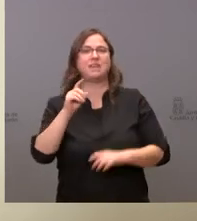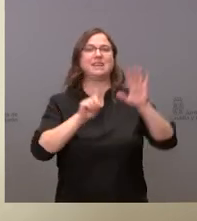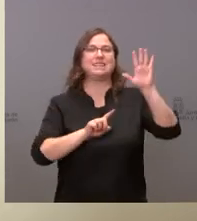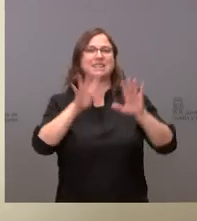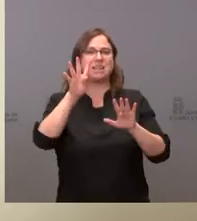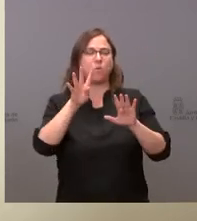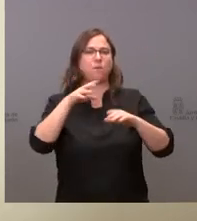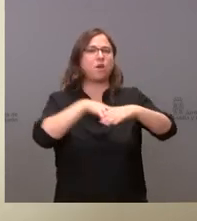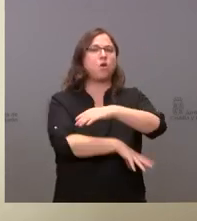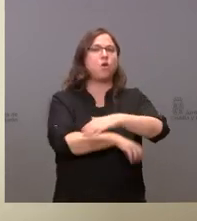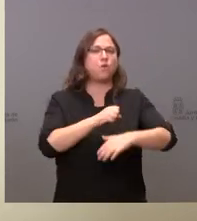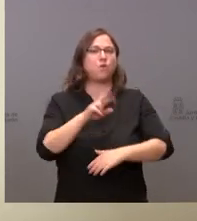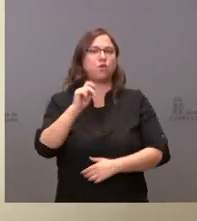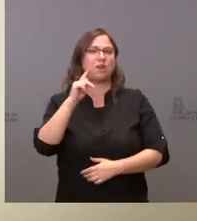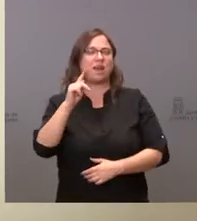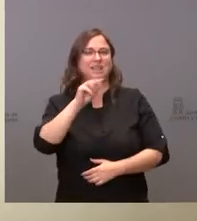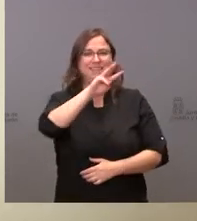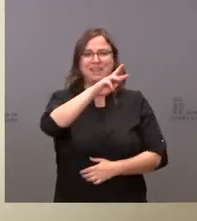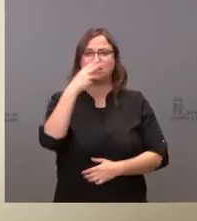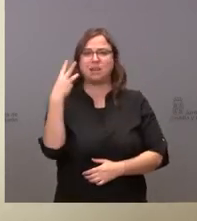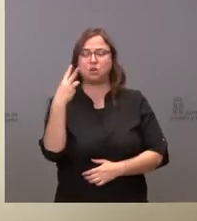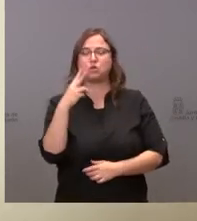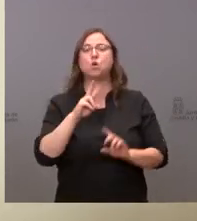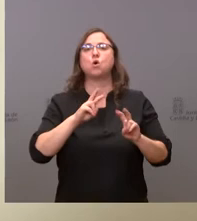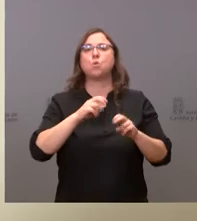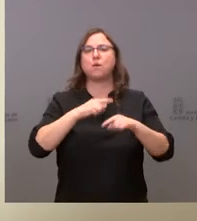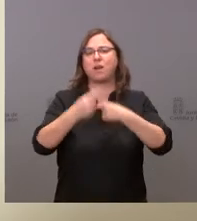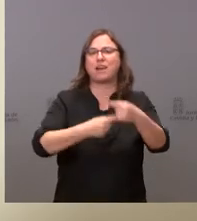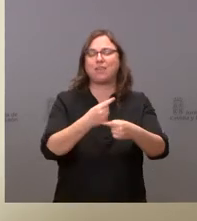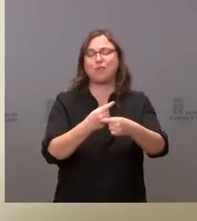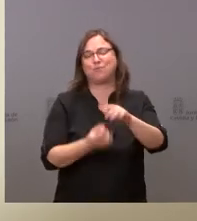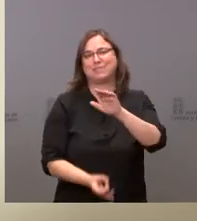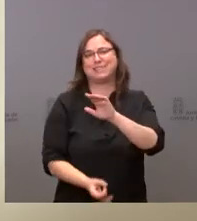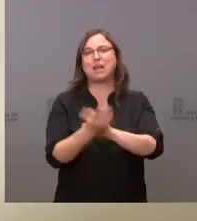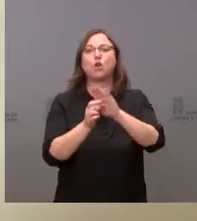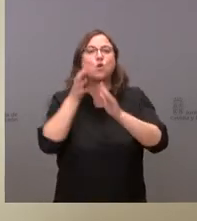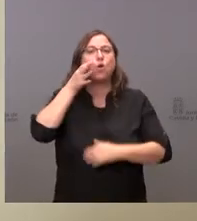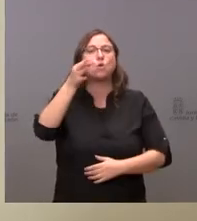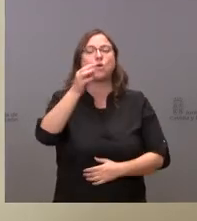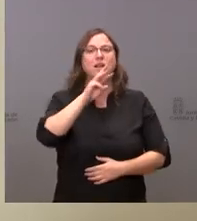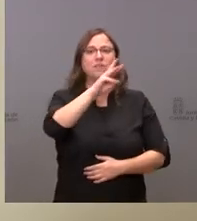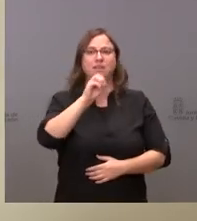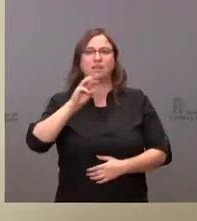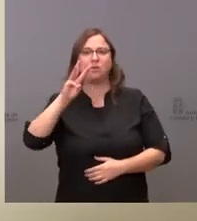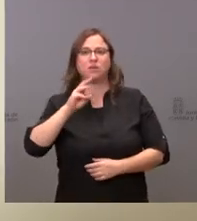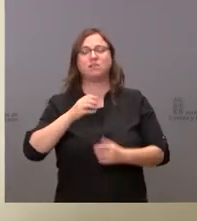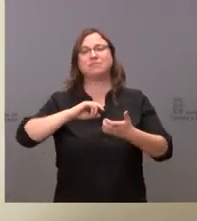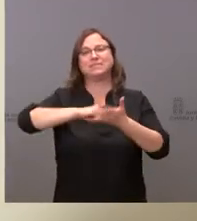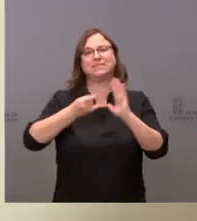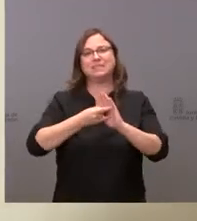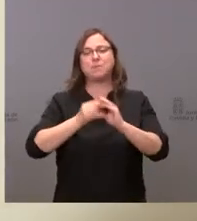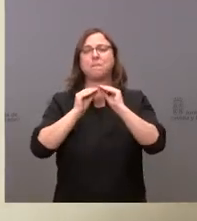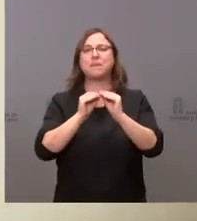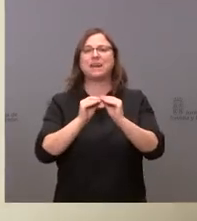REACT, 32 de los de Nueva Generación de Desarrollo Rural y 303 de los mecanismos de recuperación y